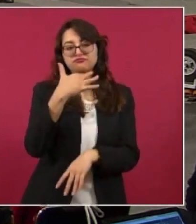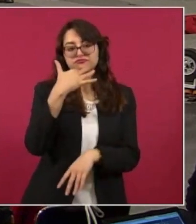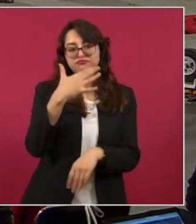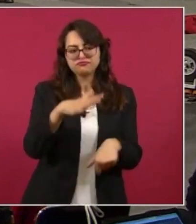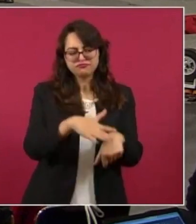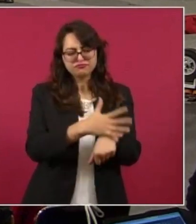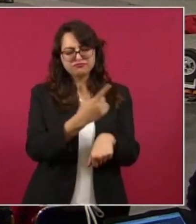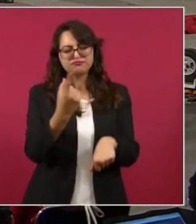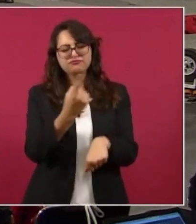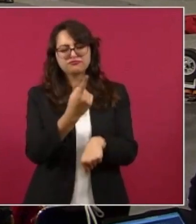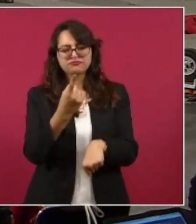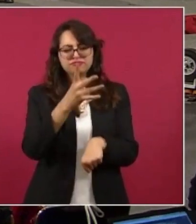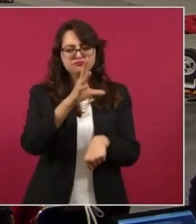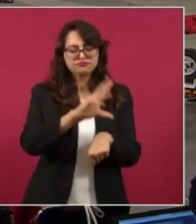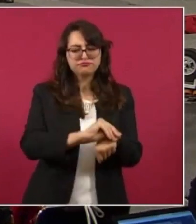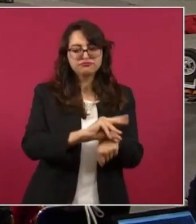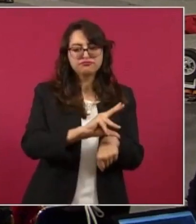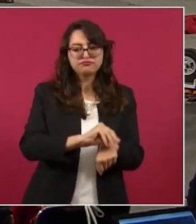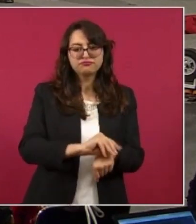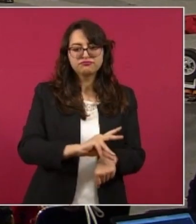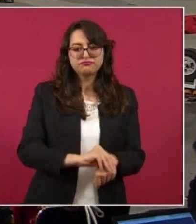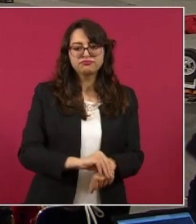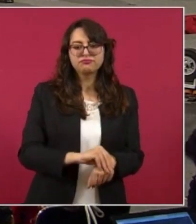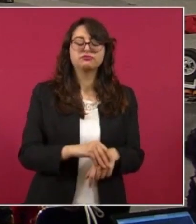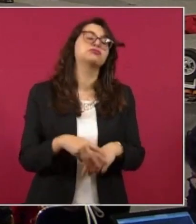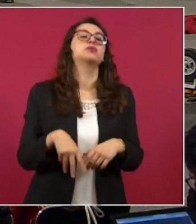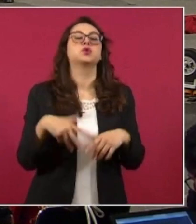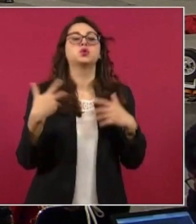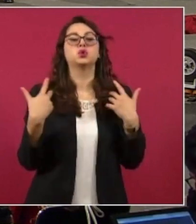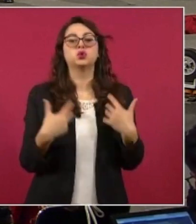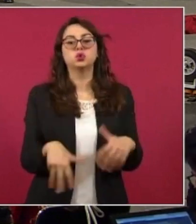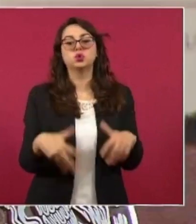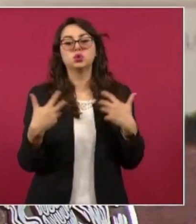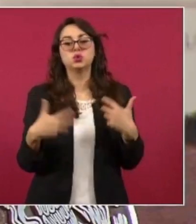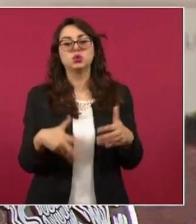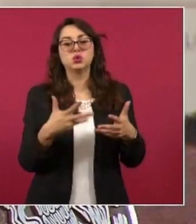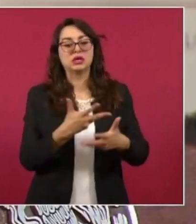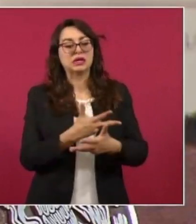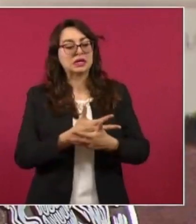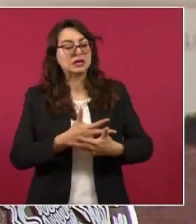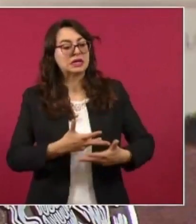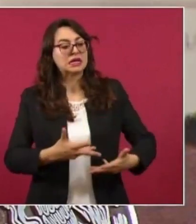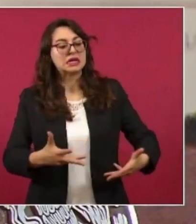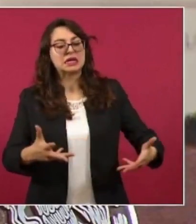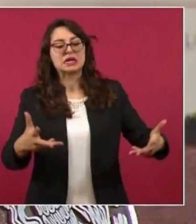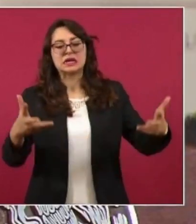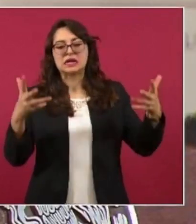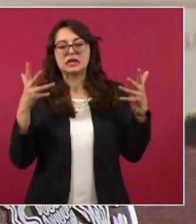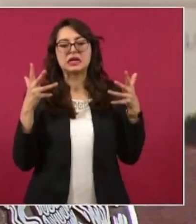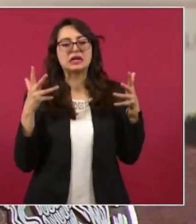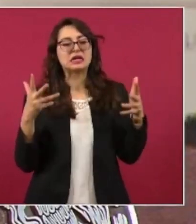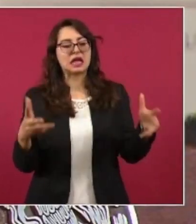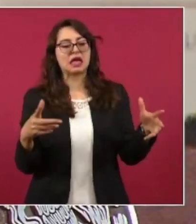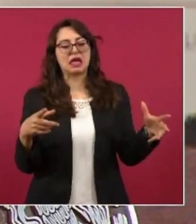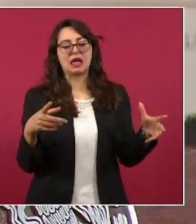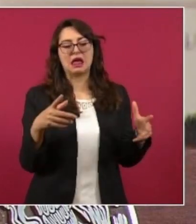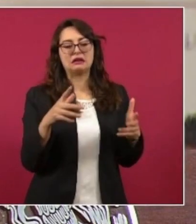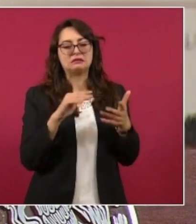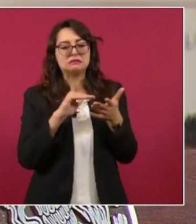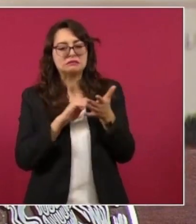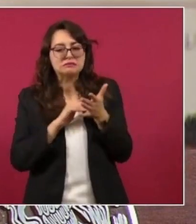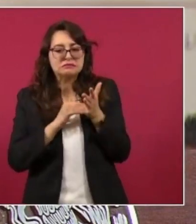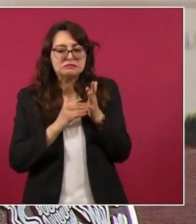Estamos hablando de un gigantesco mecanismo de